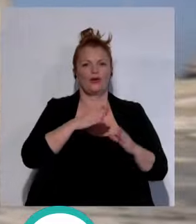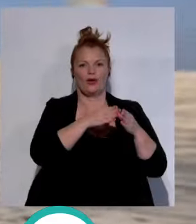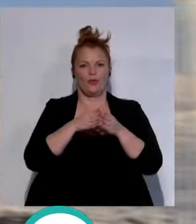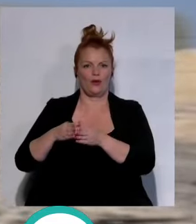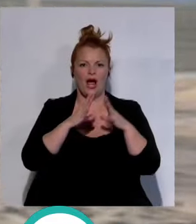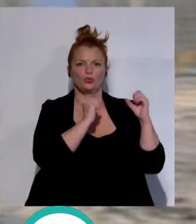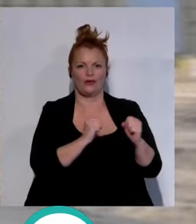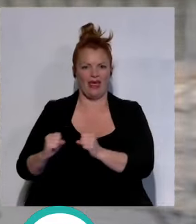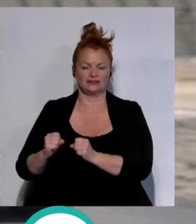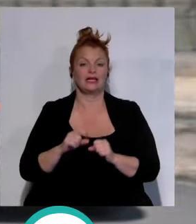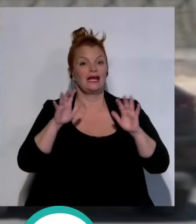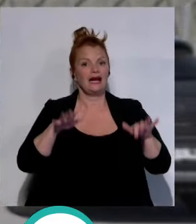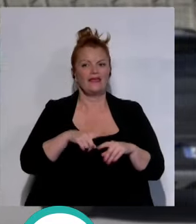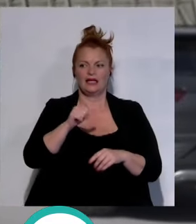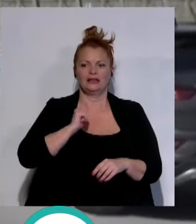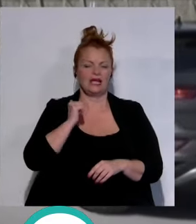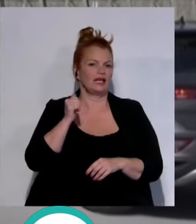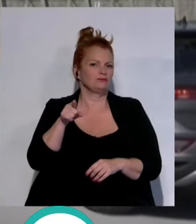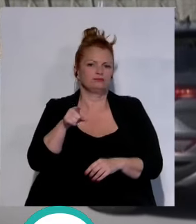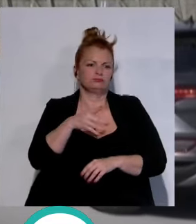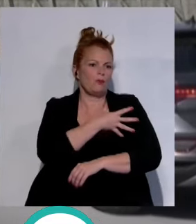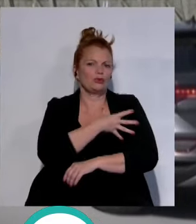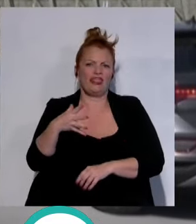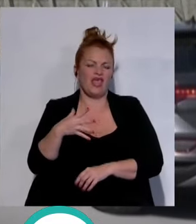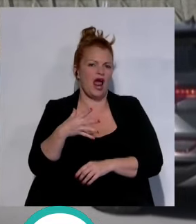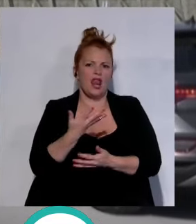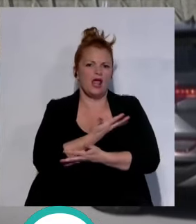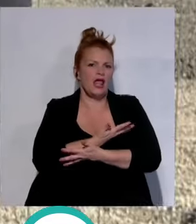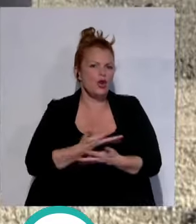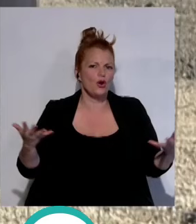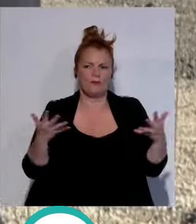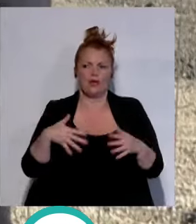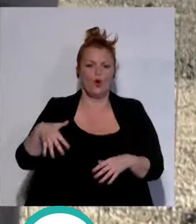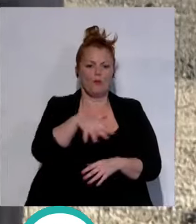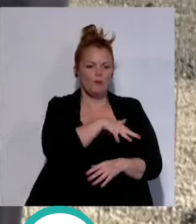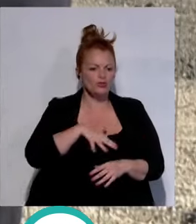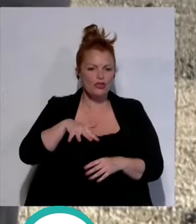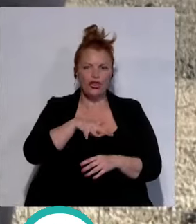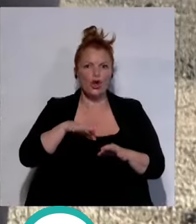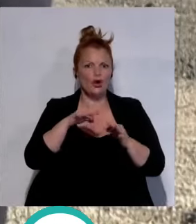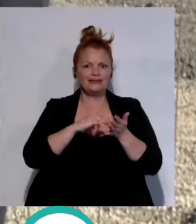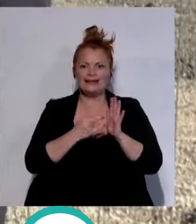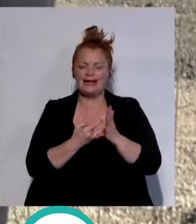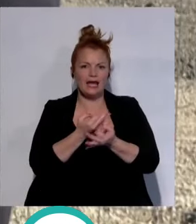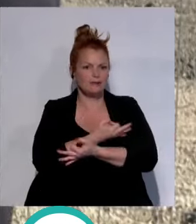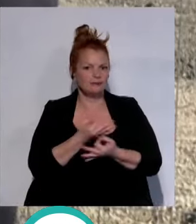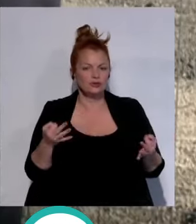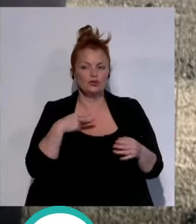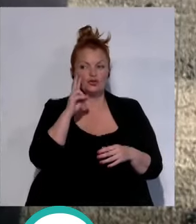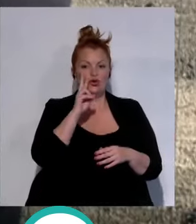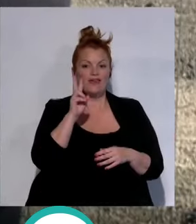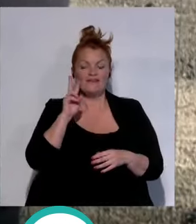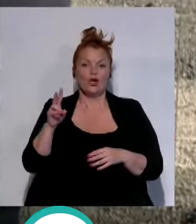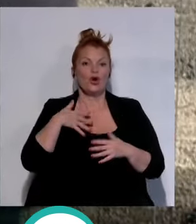y Cádiz tiene esto tiene una potencialidad enorme una posición estratégica increíble y hoy yo veo en diferentes